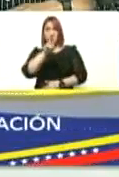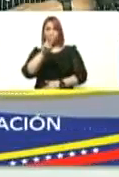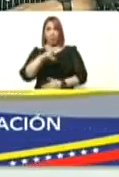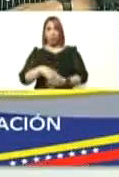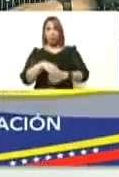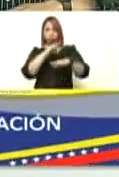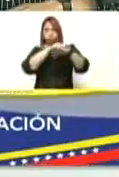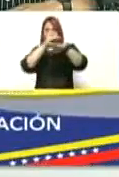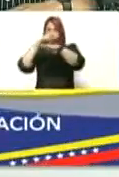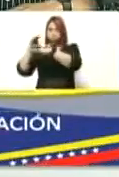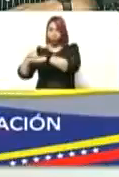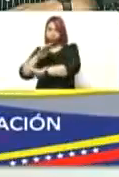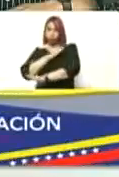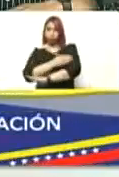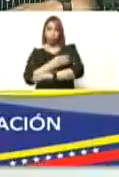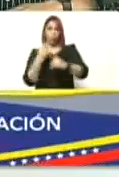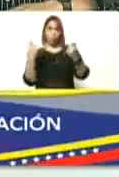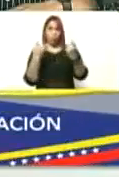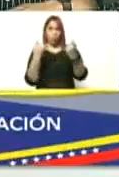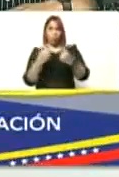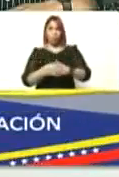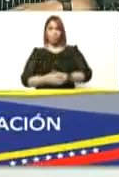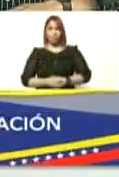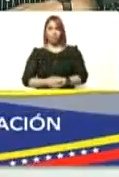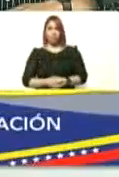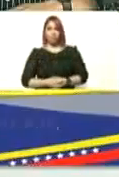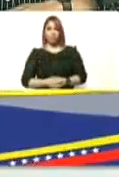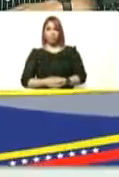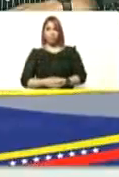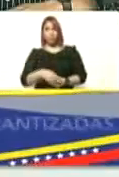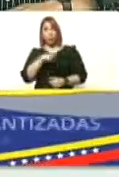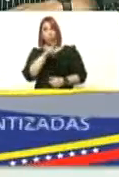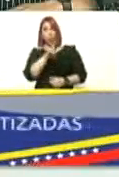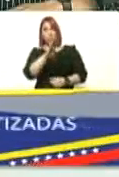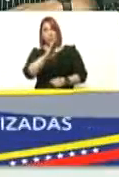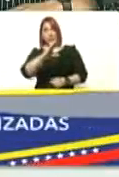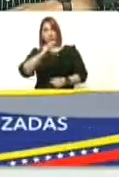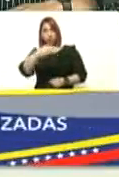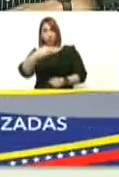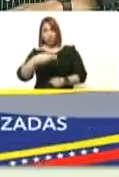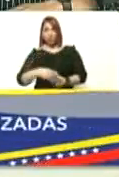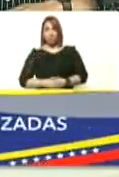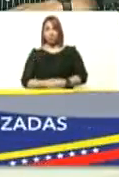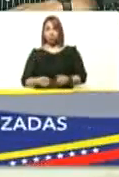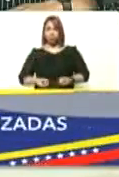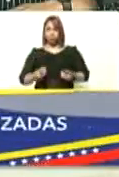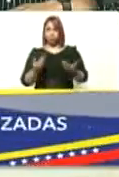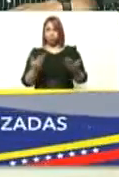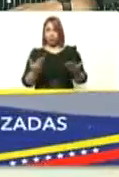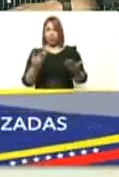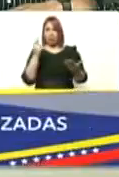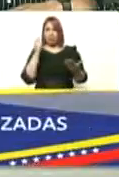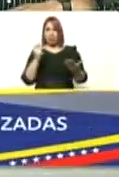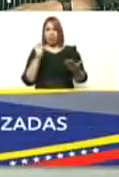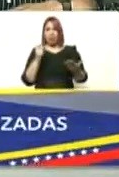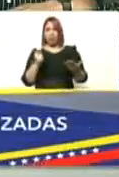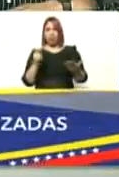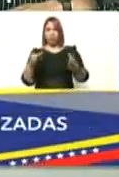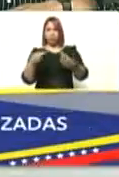convocar al poder popular a las UVC darles esa tarea a las UVC